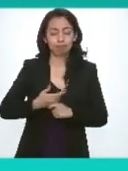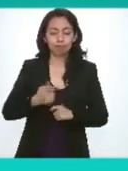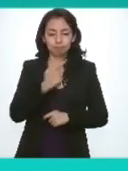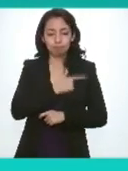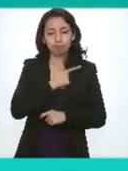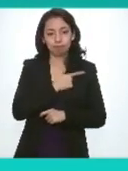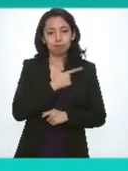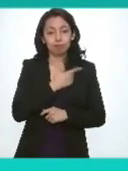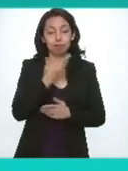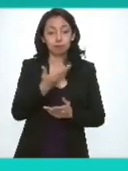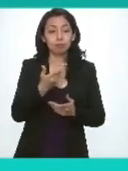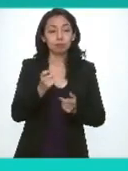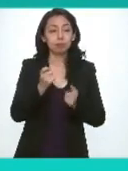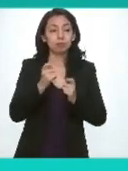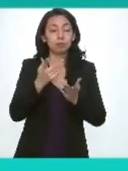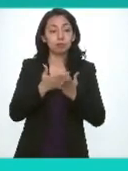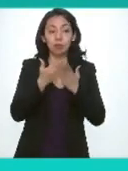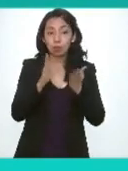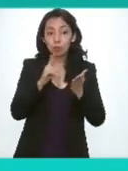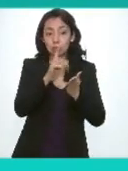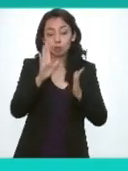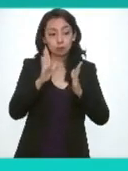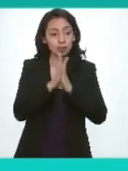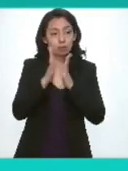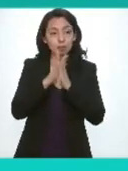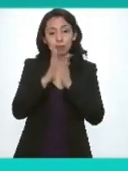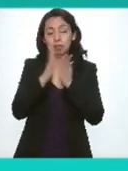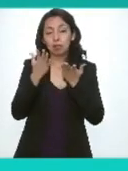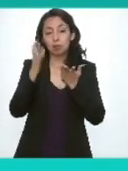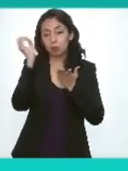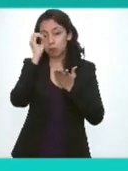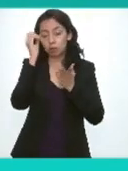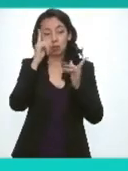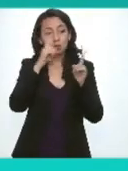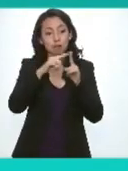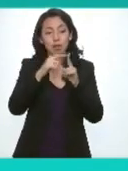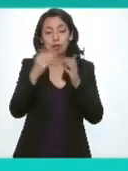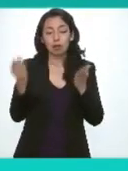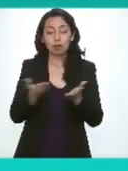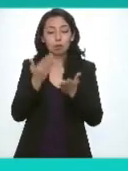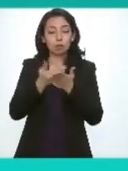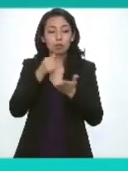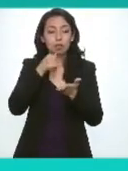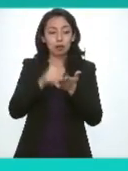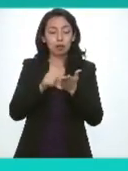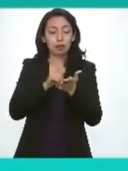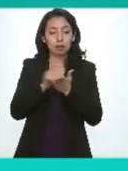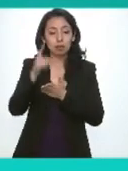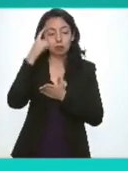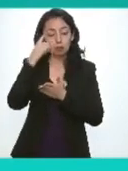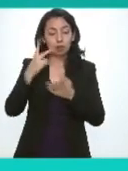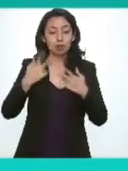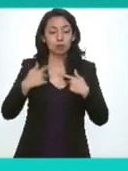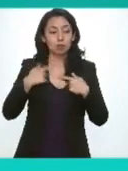la presidenta del consejo nacional que habrá un espacio de participación en análisis sobre la propuesta de la carta de derechos de la persona en el entorno digital